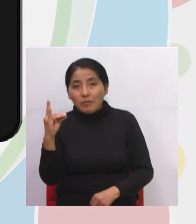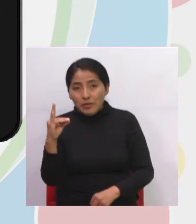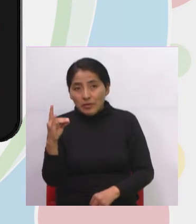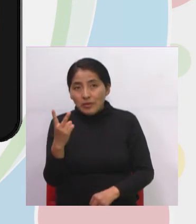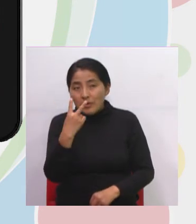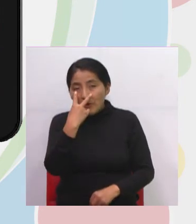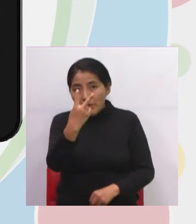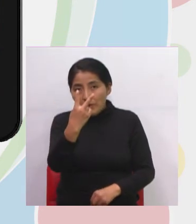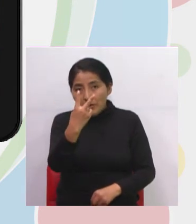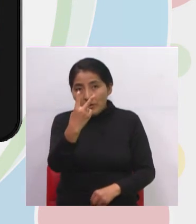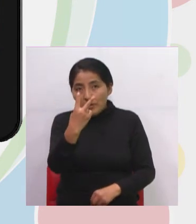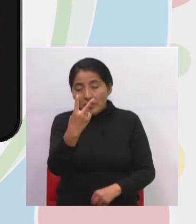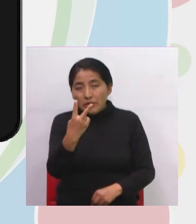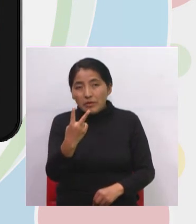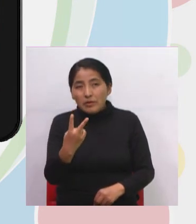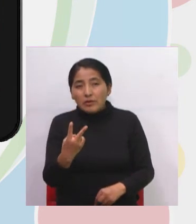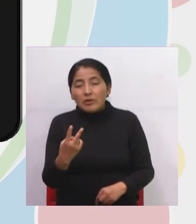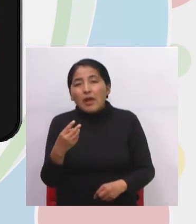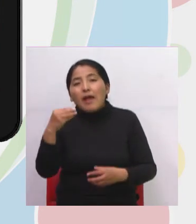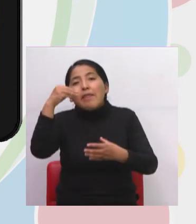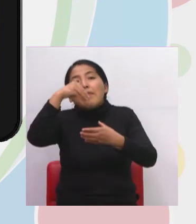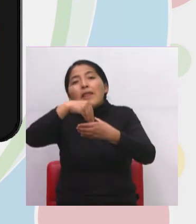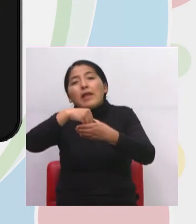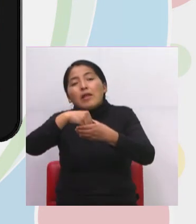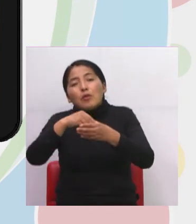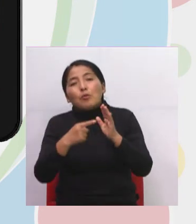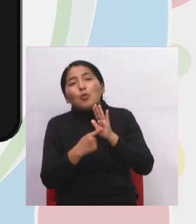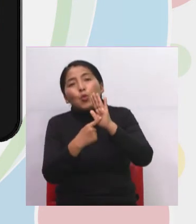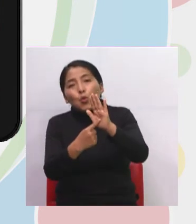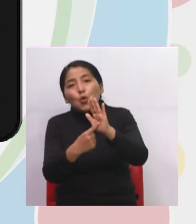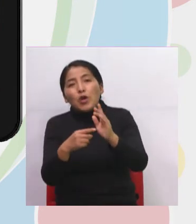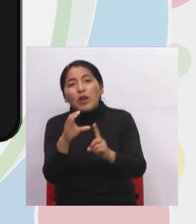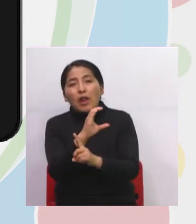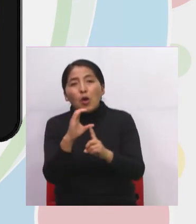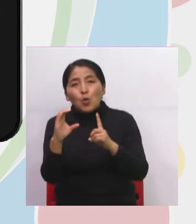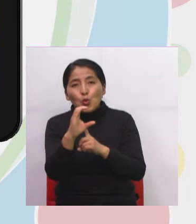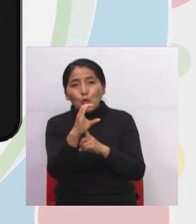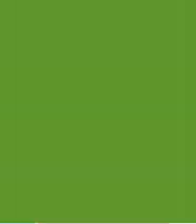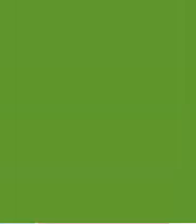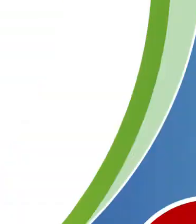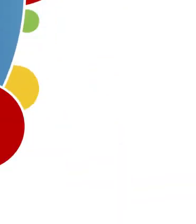parte de nuestra cultura, el tío Guanacota.